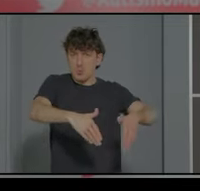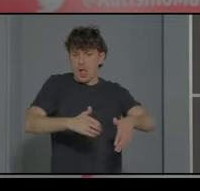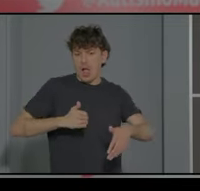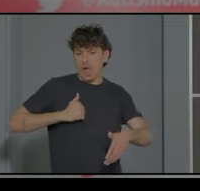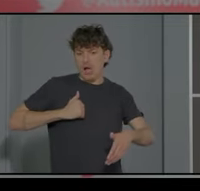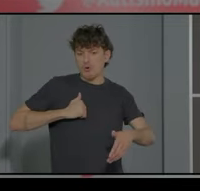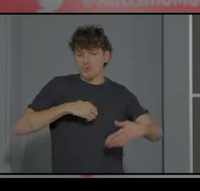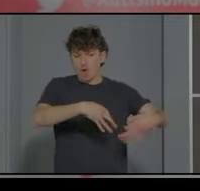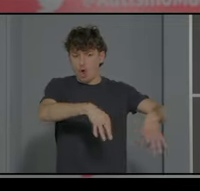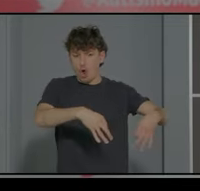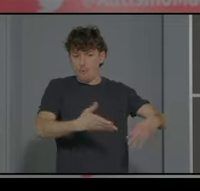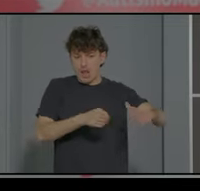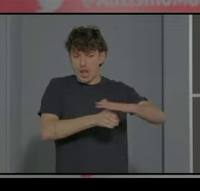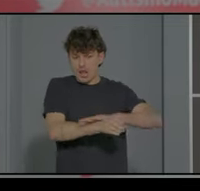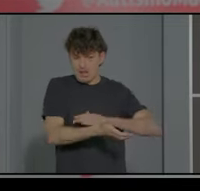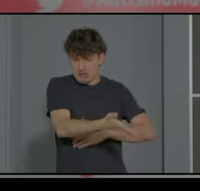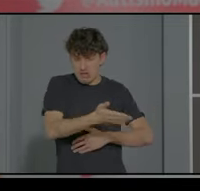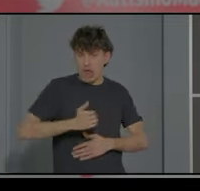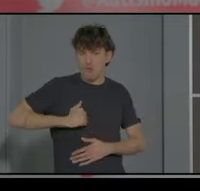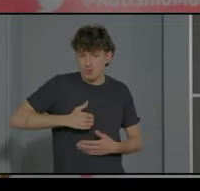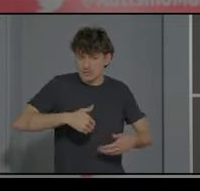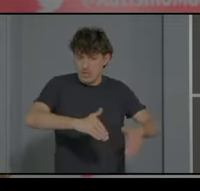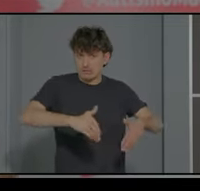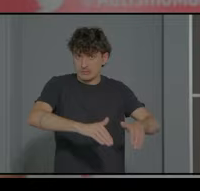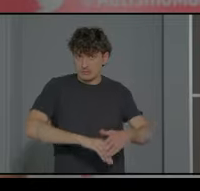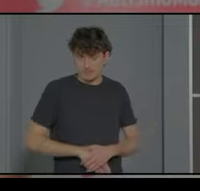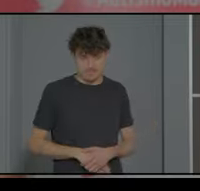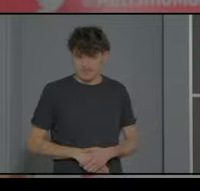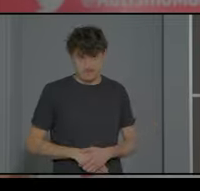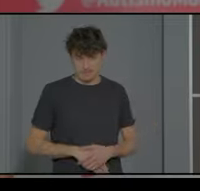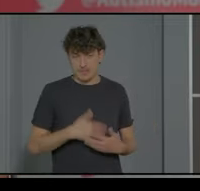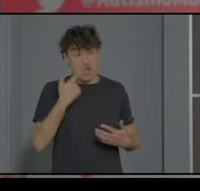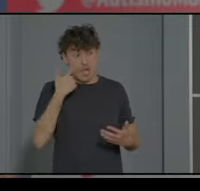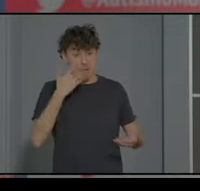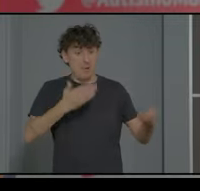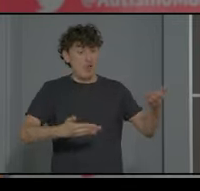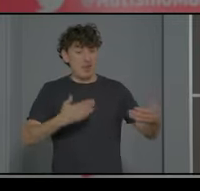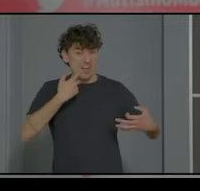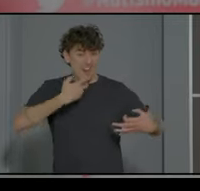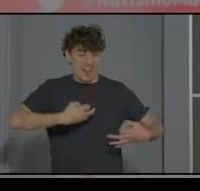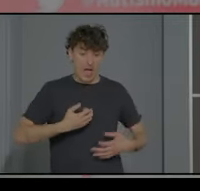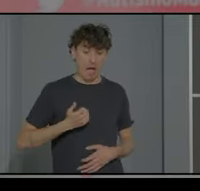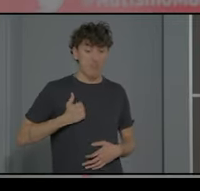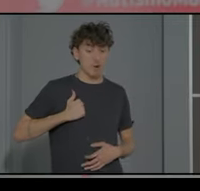aproveche de la ordinaria. Claro, ahí habría que hacer una valoración real de qué es el aprovechamiento.